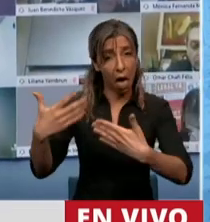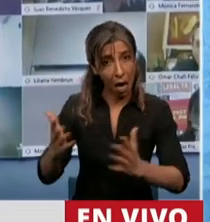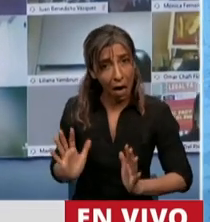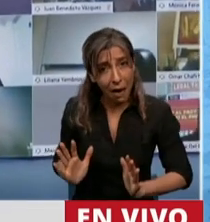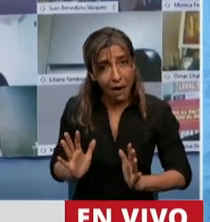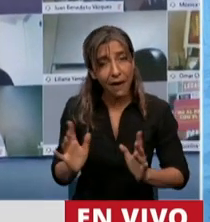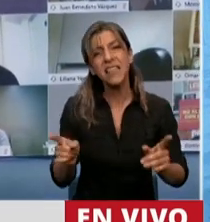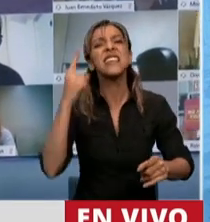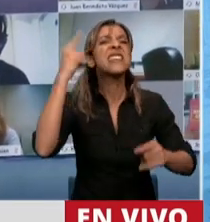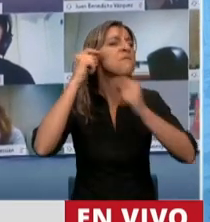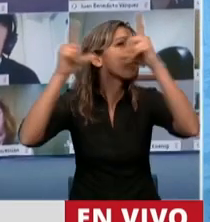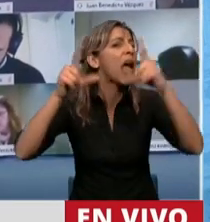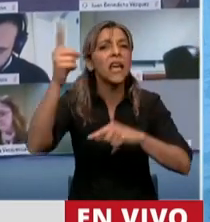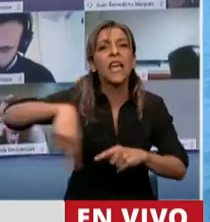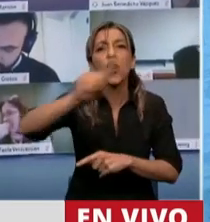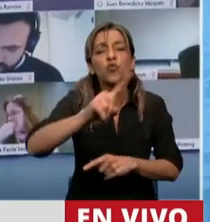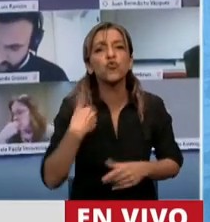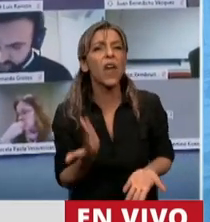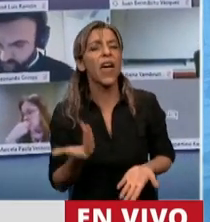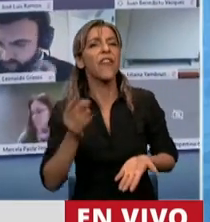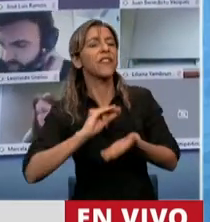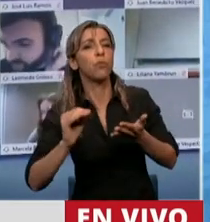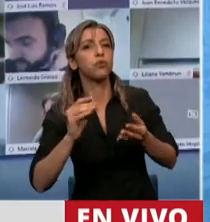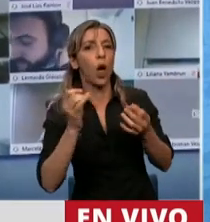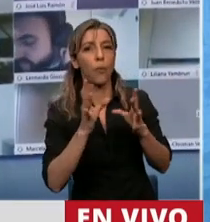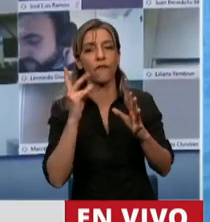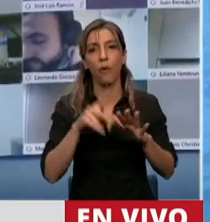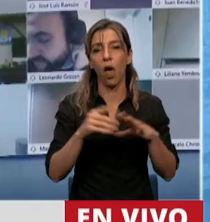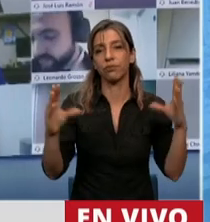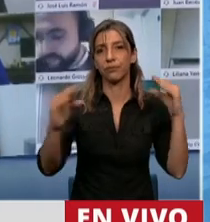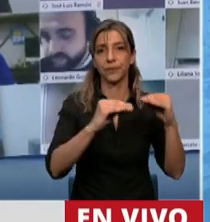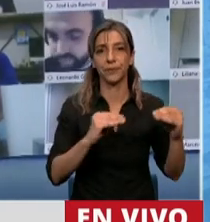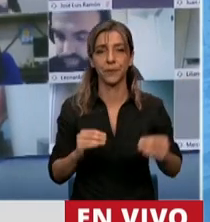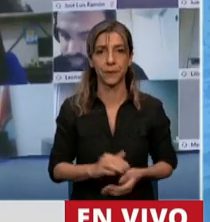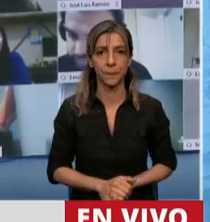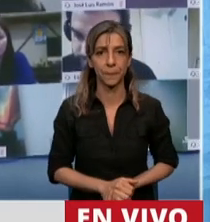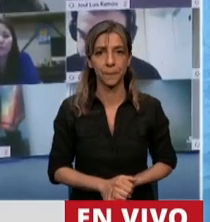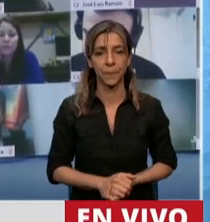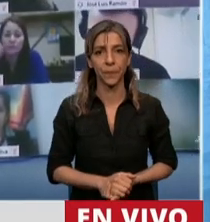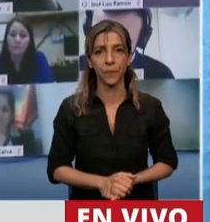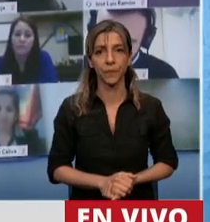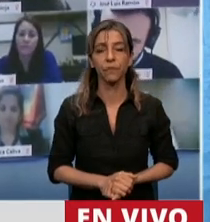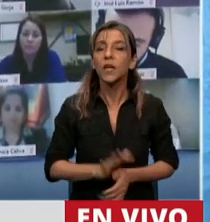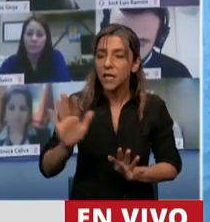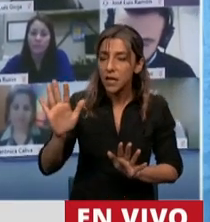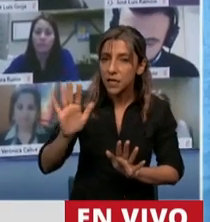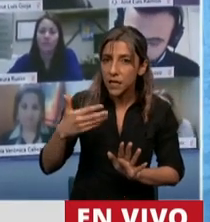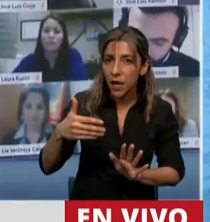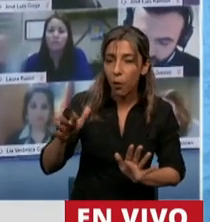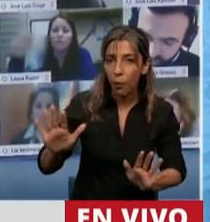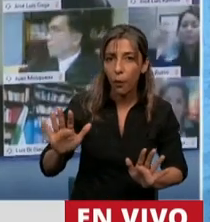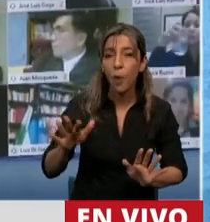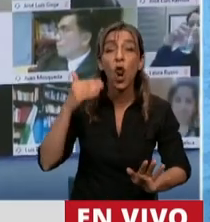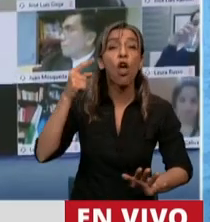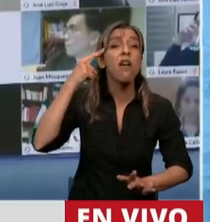imagínense ustedes si se hubiera aplicado con estos funcionarios ahora voy presidenta imagínense